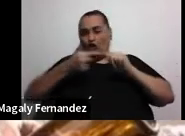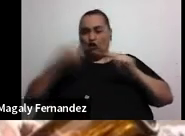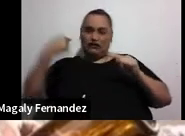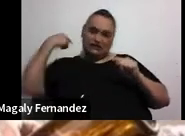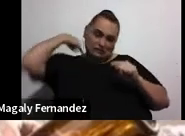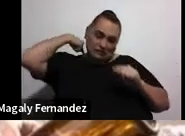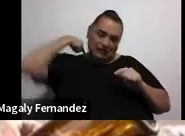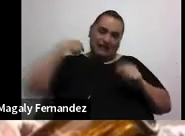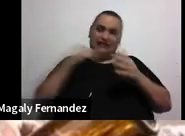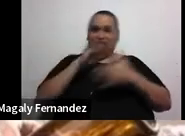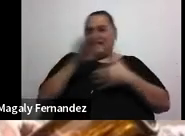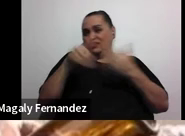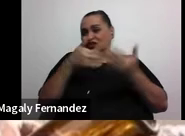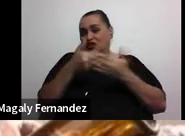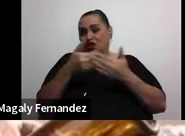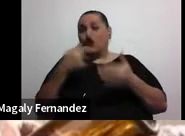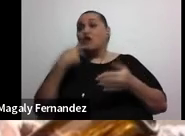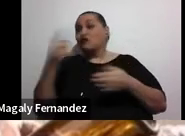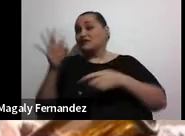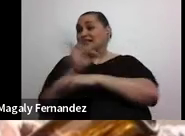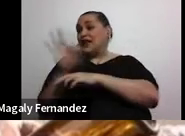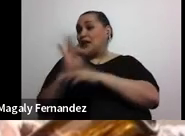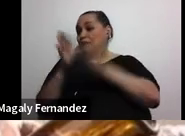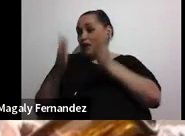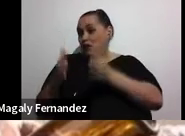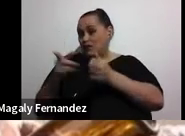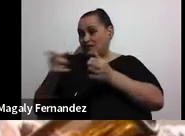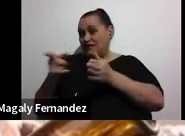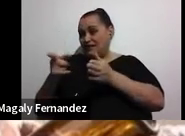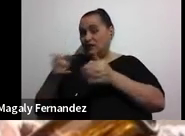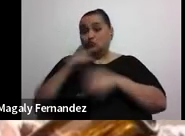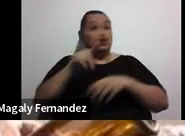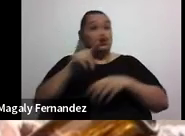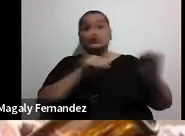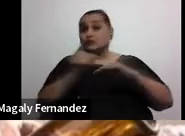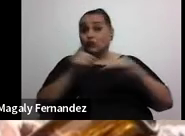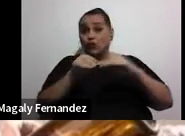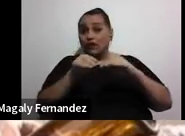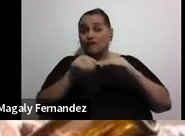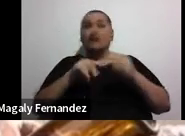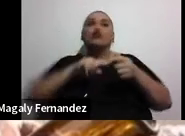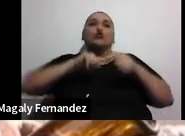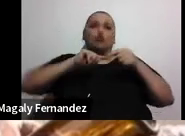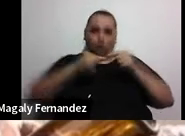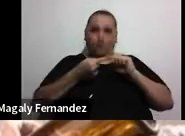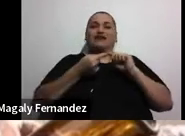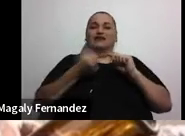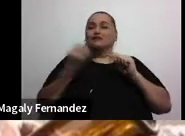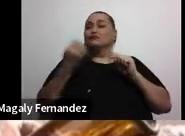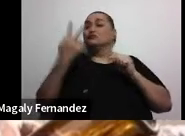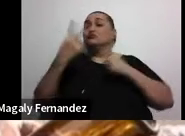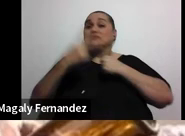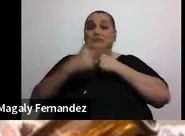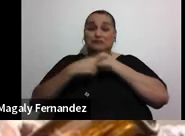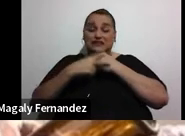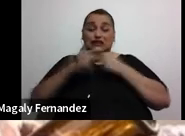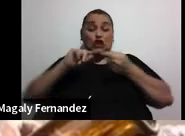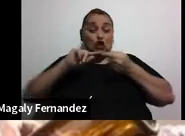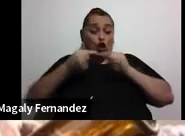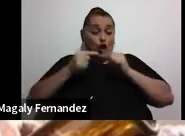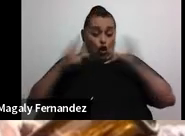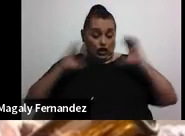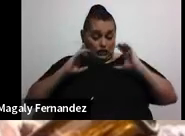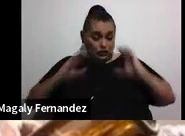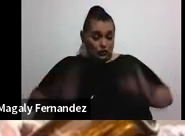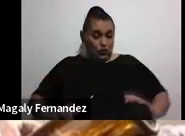Y como lo diría mi terapeuta física, si usted no se mueve, le va a doler. Muchas veces, muchos de los dolores musculares no